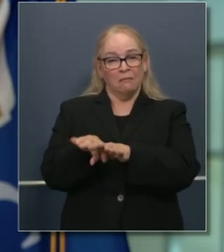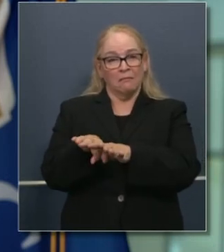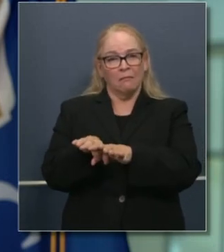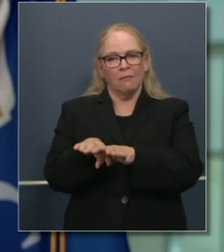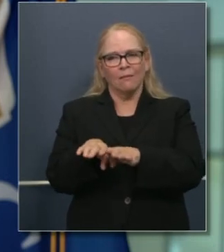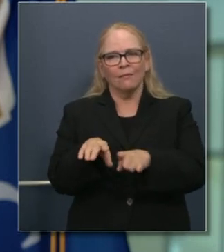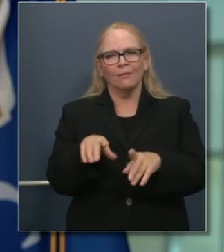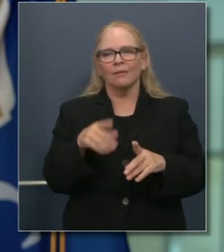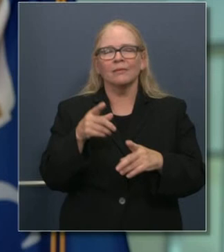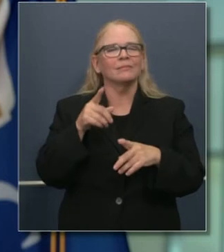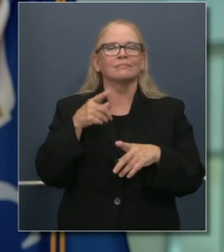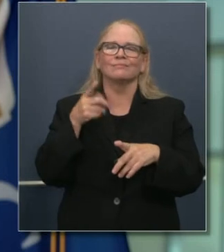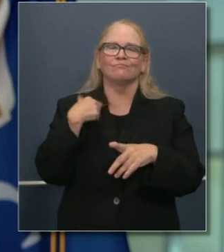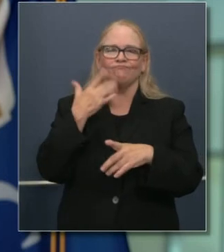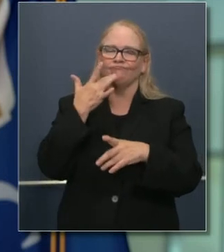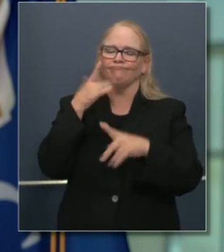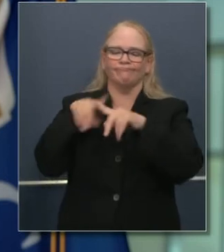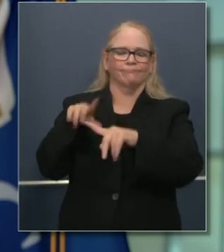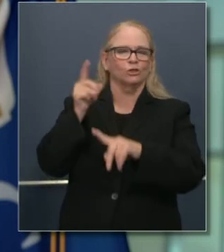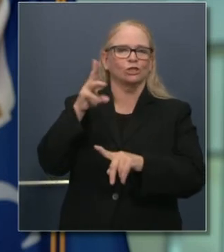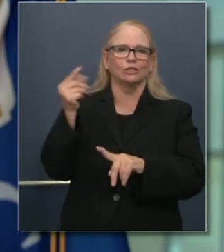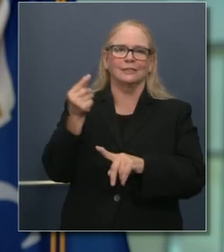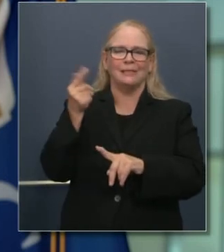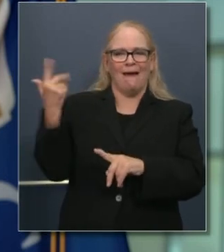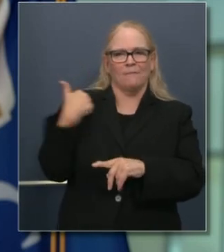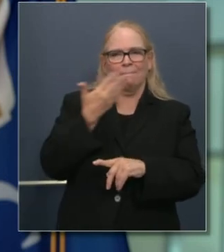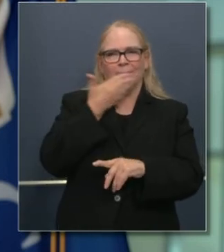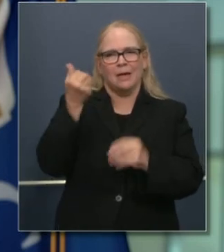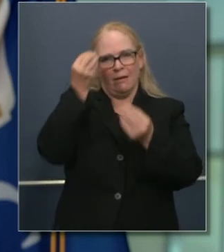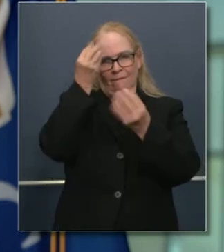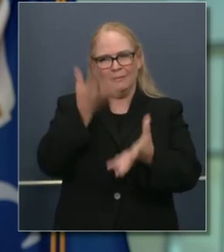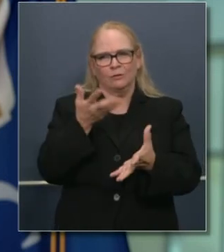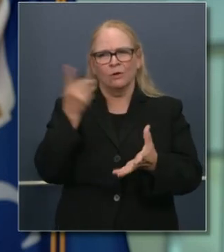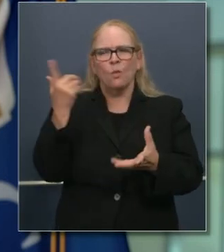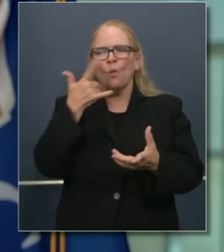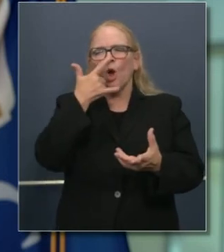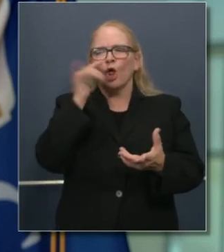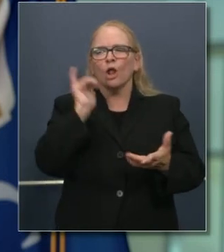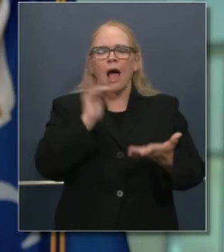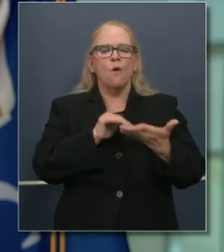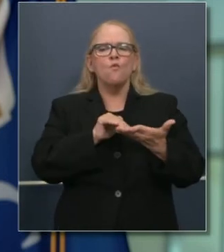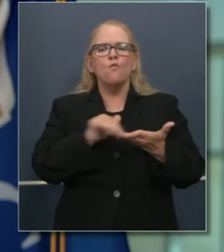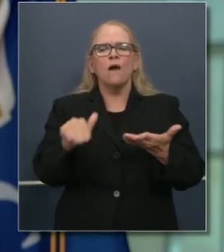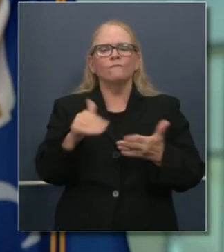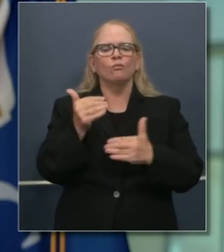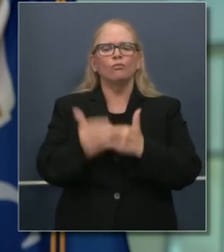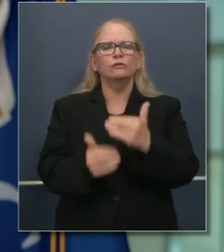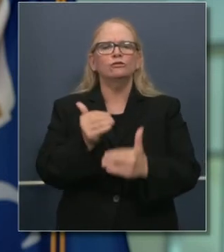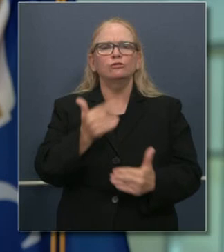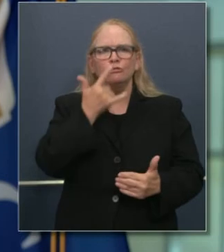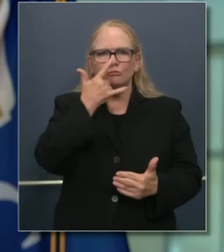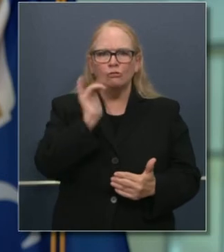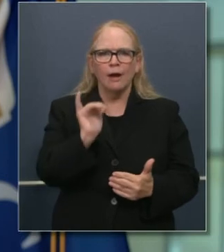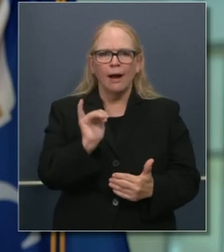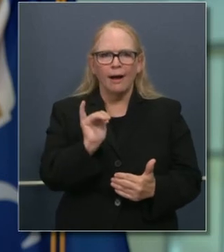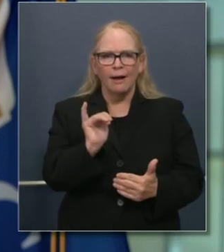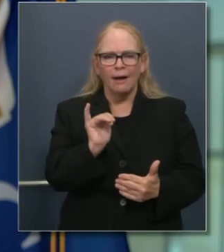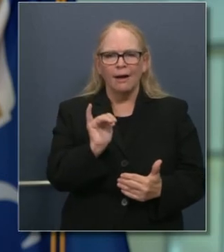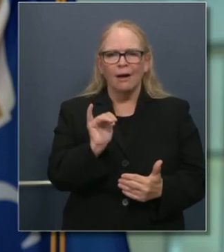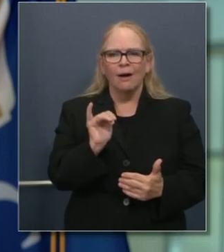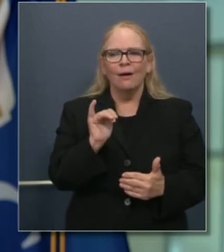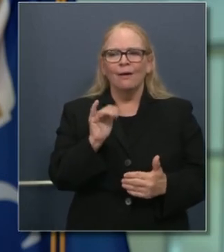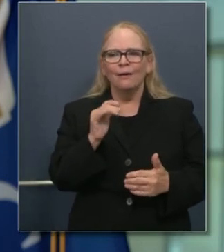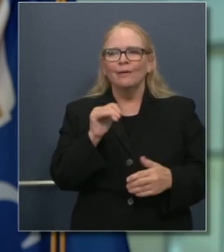hablará de esto un poco más en cuanto a lo que pueden esperar de ese proceso de renuncias. En un condado tan grande como el condado de